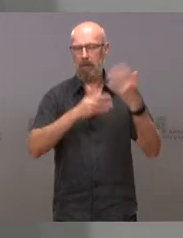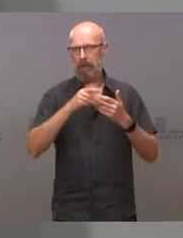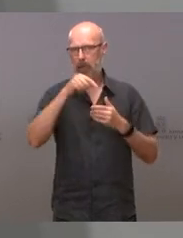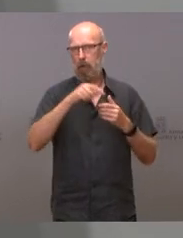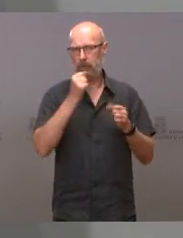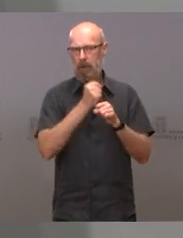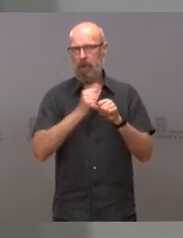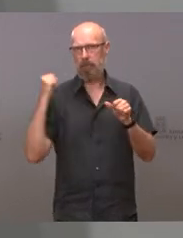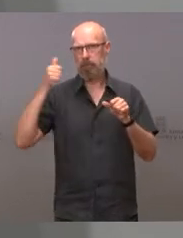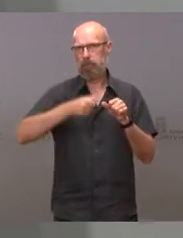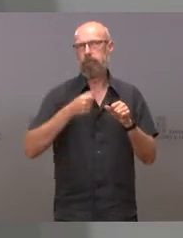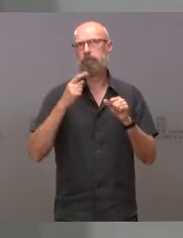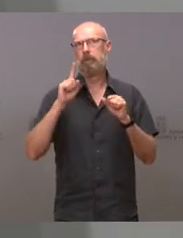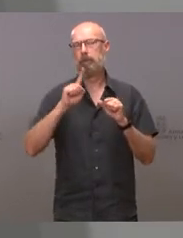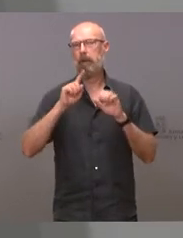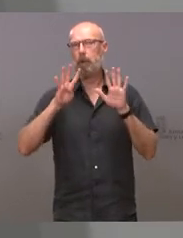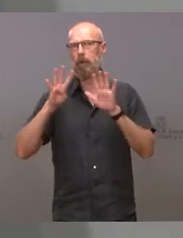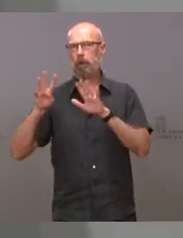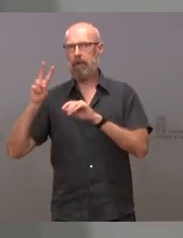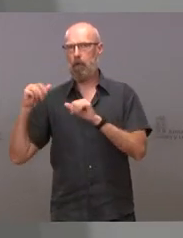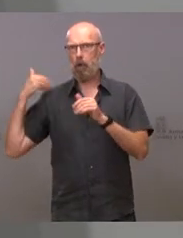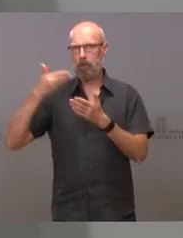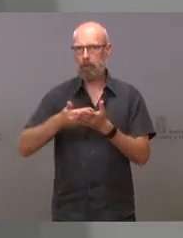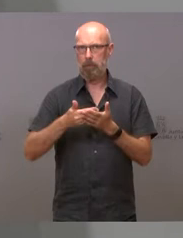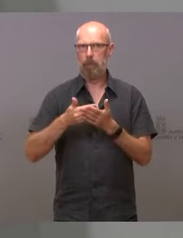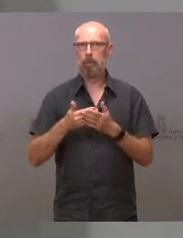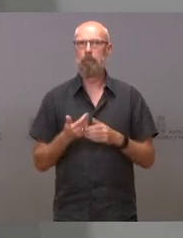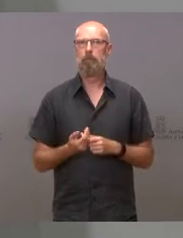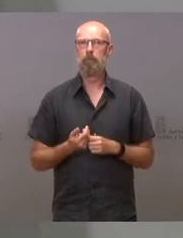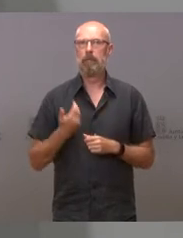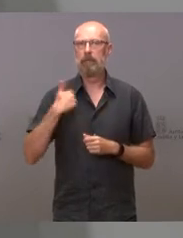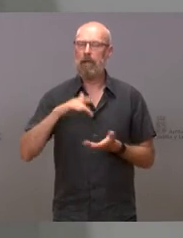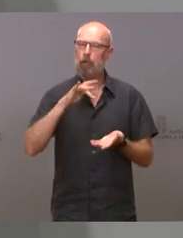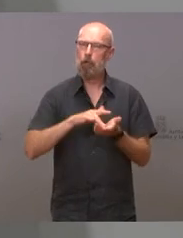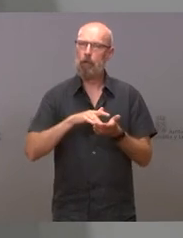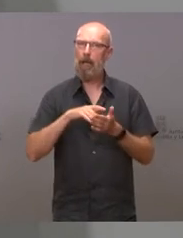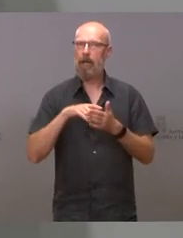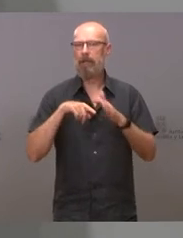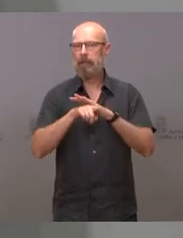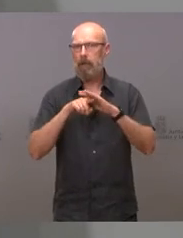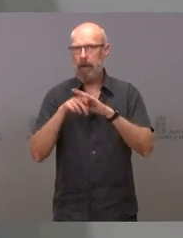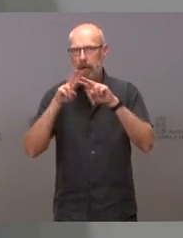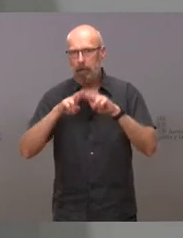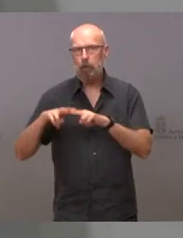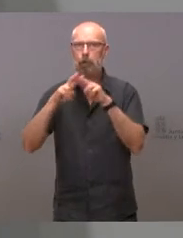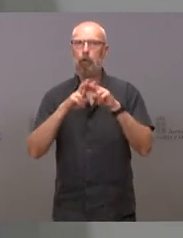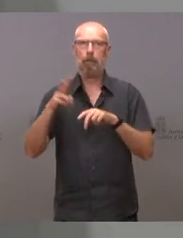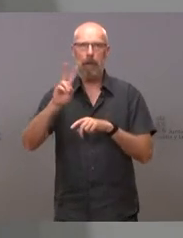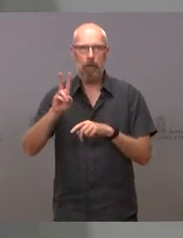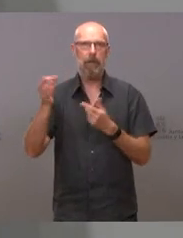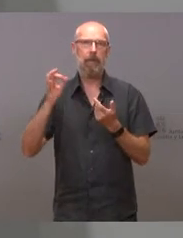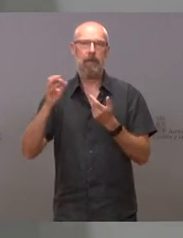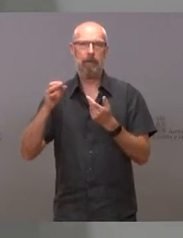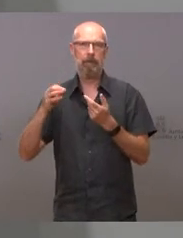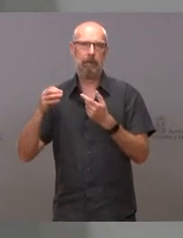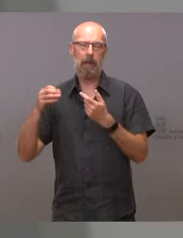1992, que, entre otros puestos, ha ocupado el de interventor territorial de Valladolid, interventor delegado de la Consejería de Industria, Comercio y Turismo desde